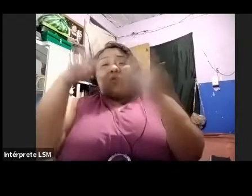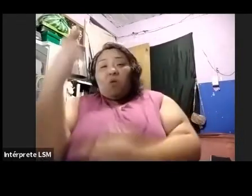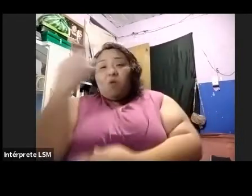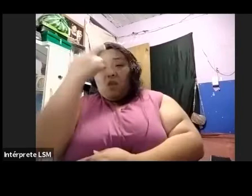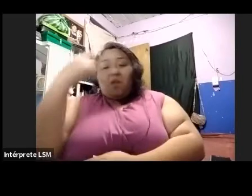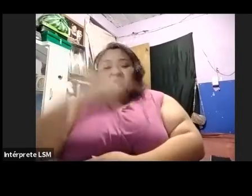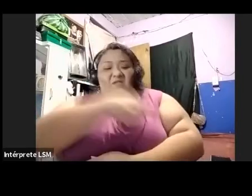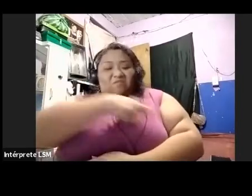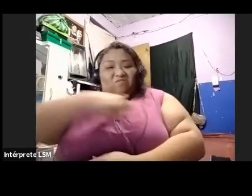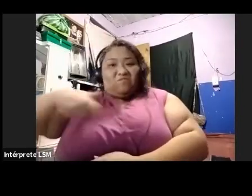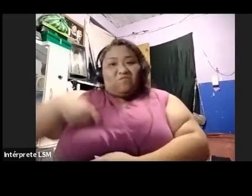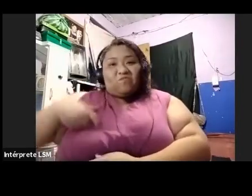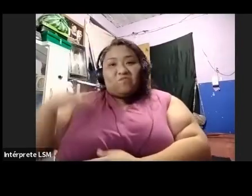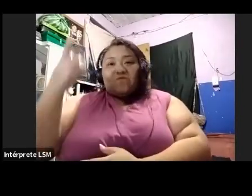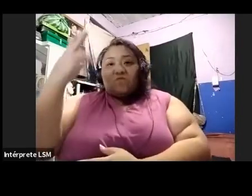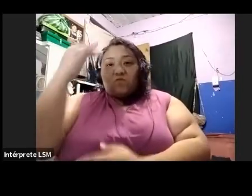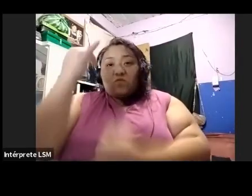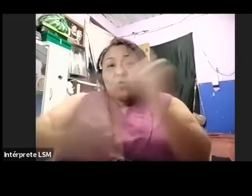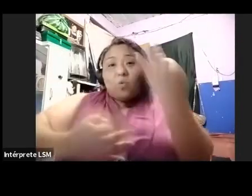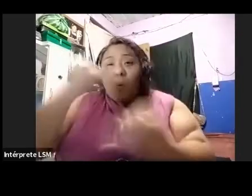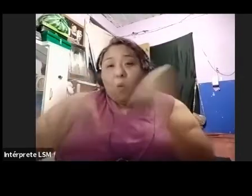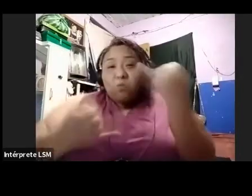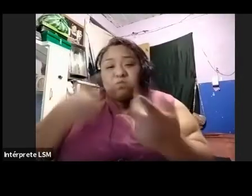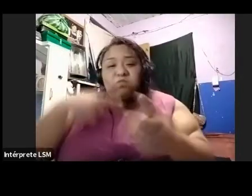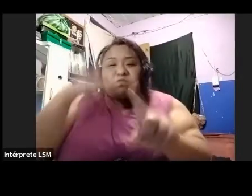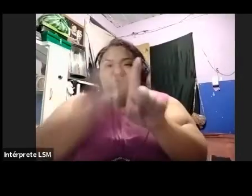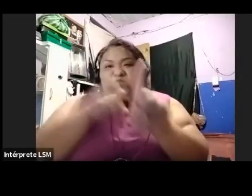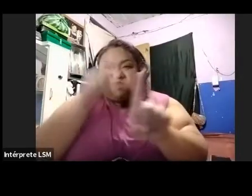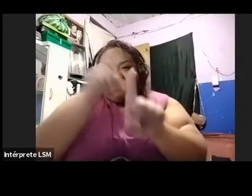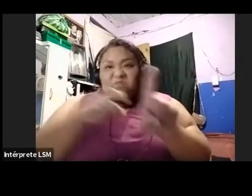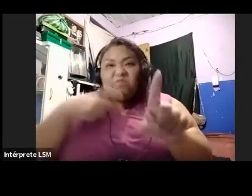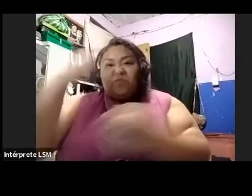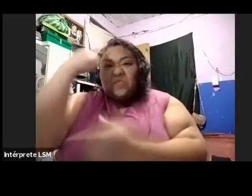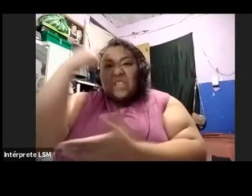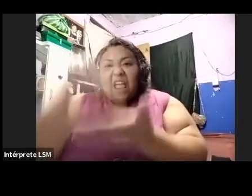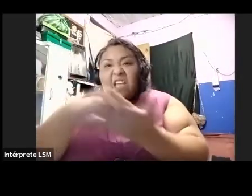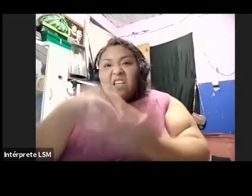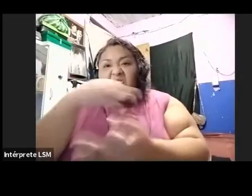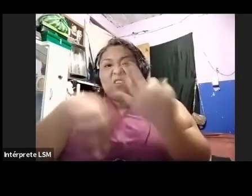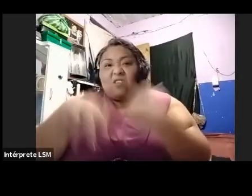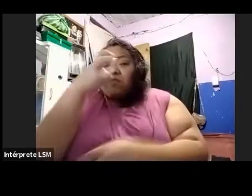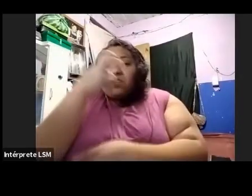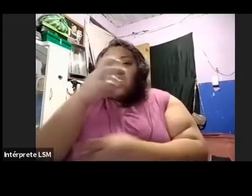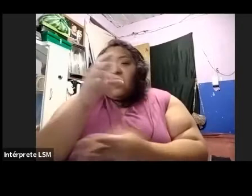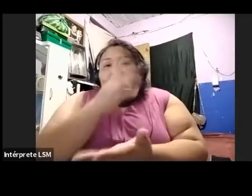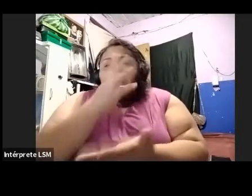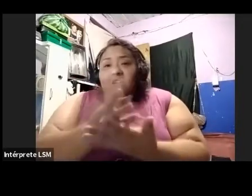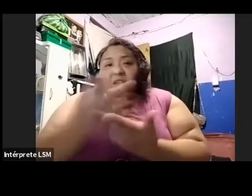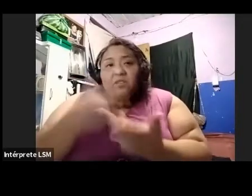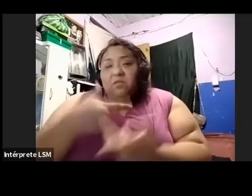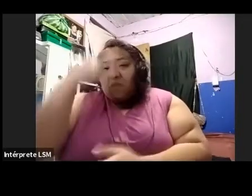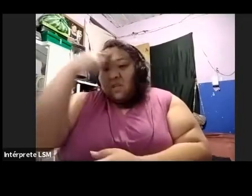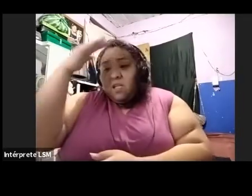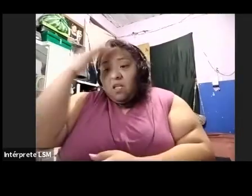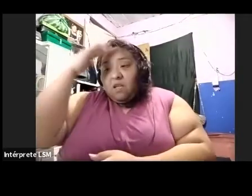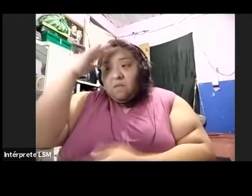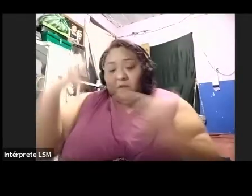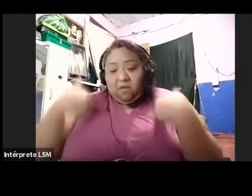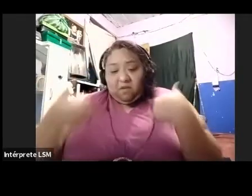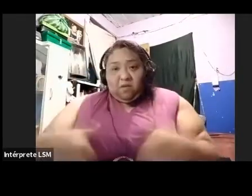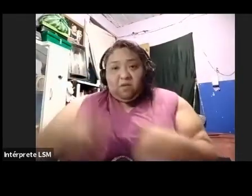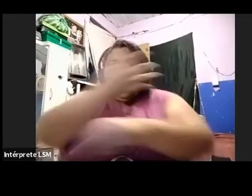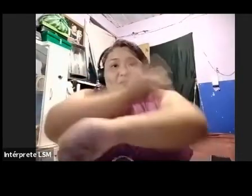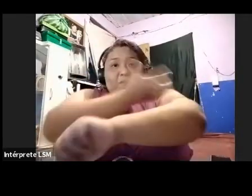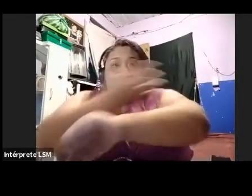los juicios y las creencias son eso, perspectivas humanas que a veces requieren de un acompañamiento diferente, que nos